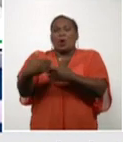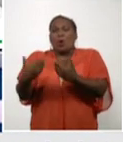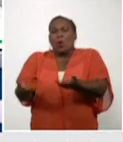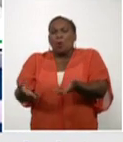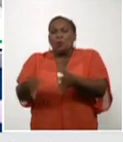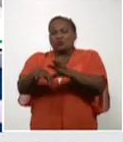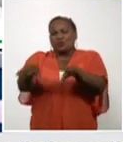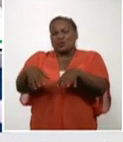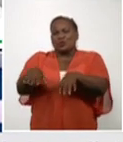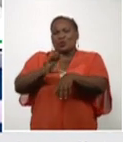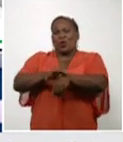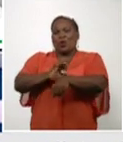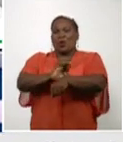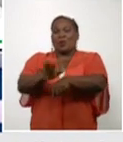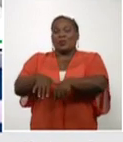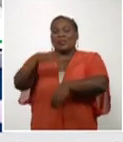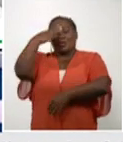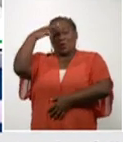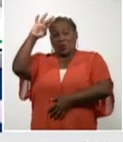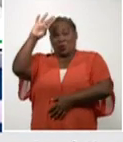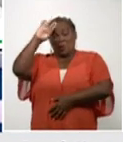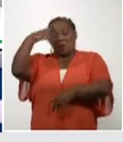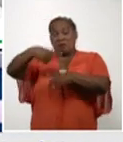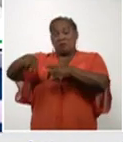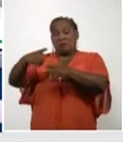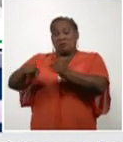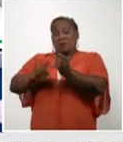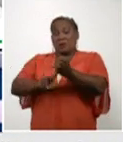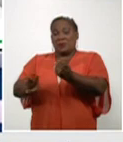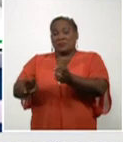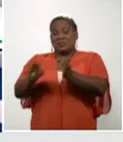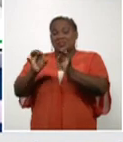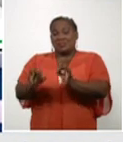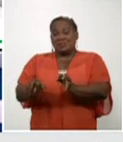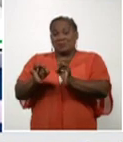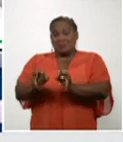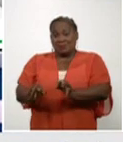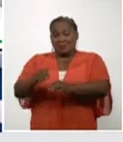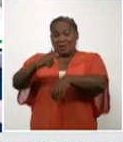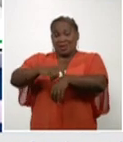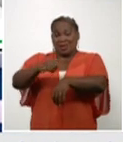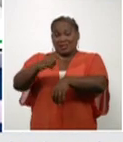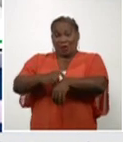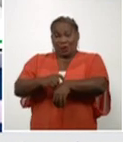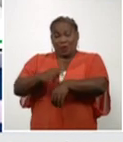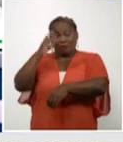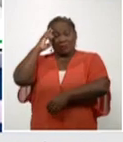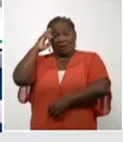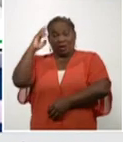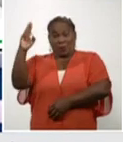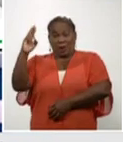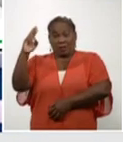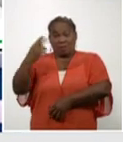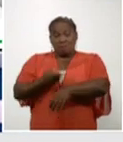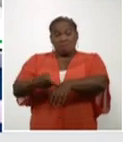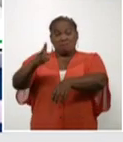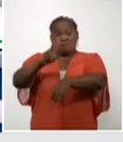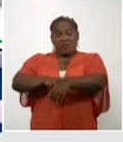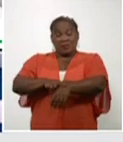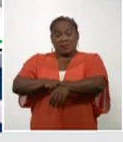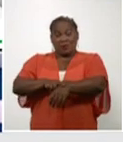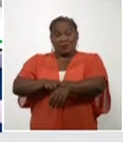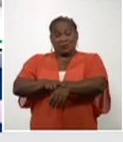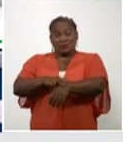COVID-19 en Cuba y el resto del mundo. A esta hora siempre dejarles saber nuestro mensaje de prevención, sobre todo en una jornada